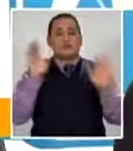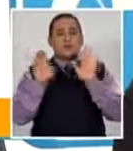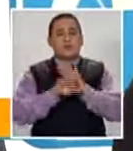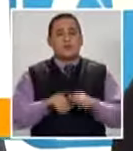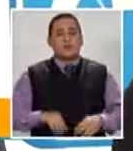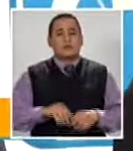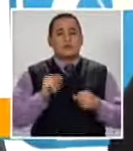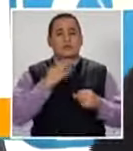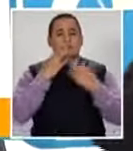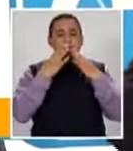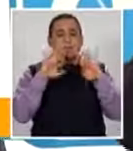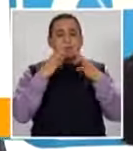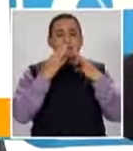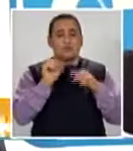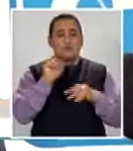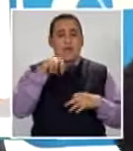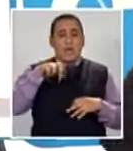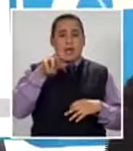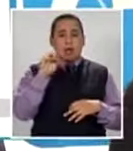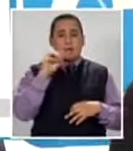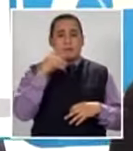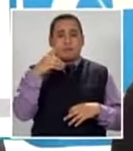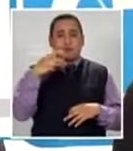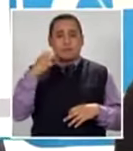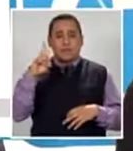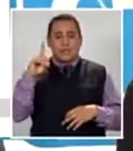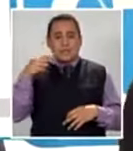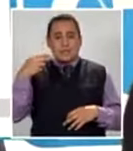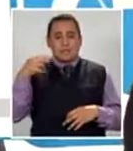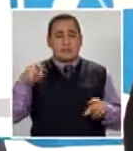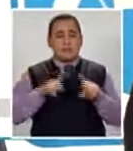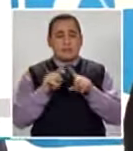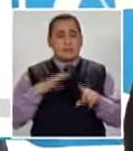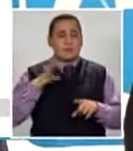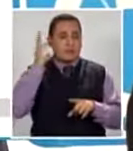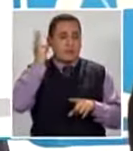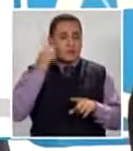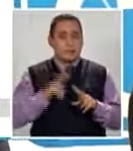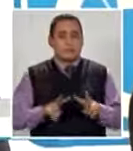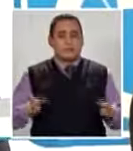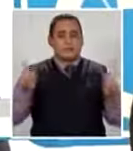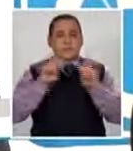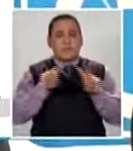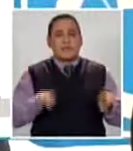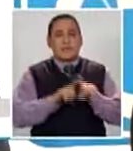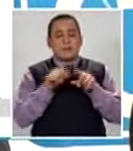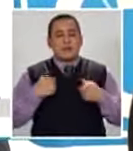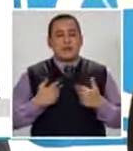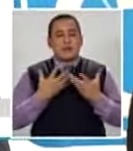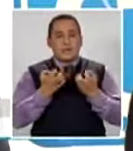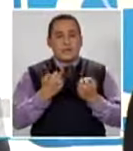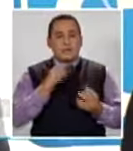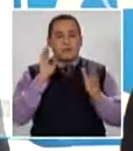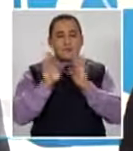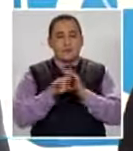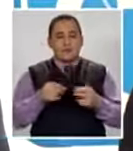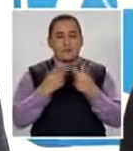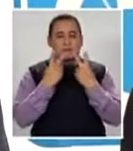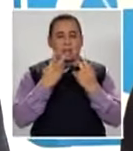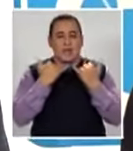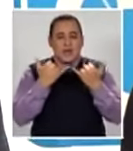del Facebook de Aprode Tenemos un enlace donde está la campaña Mujeres Valiosas Lo que queremos es